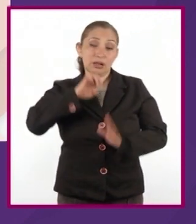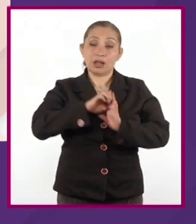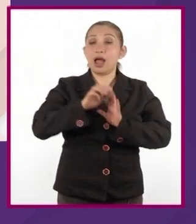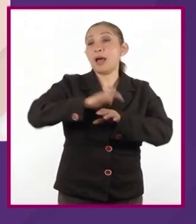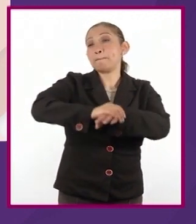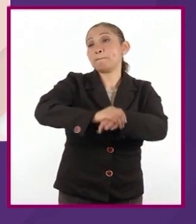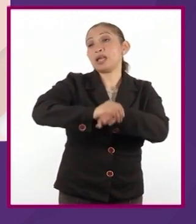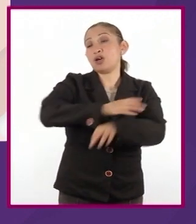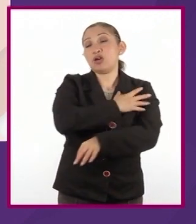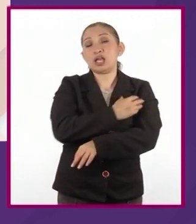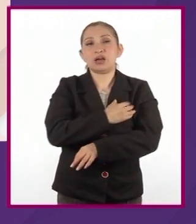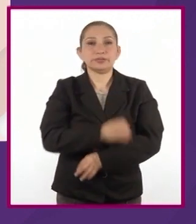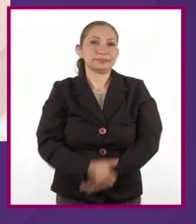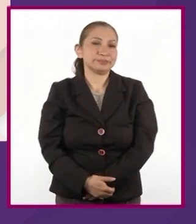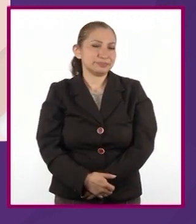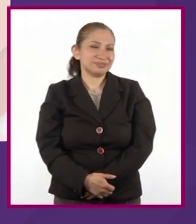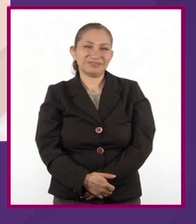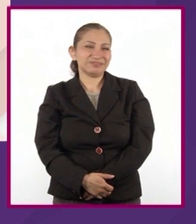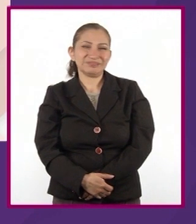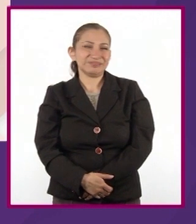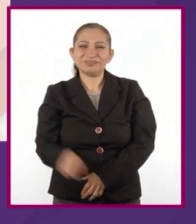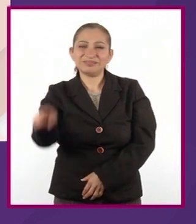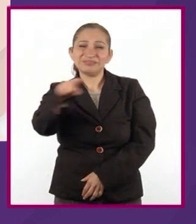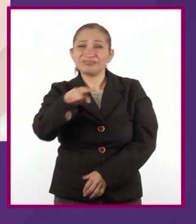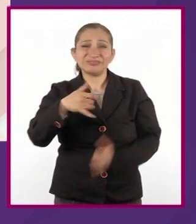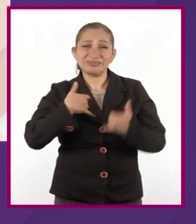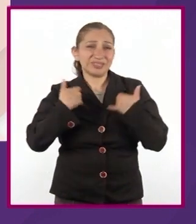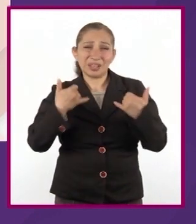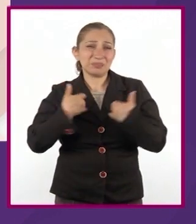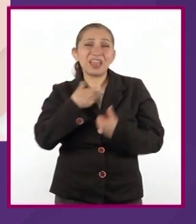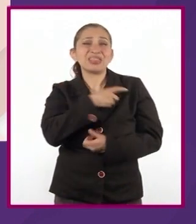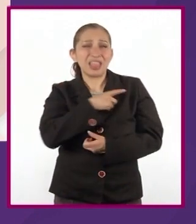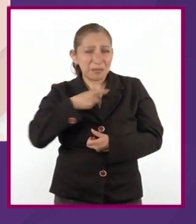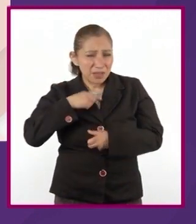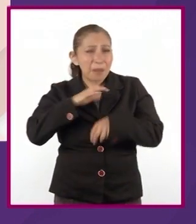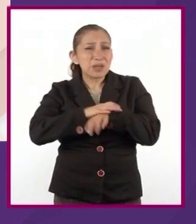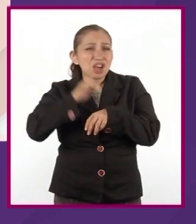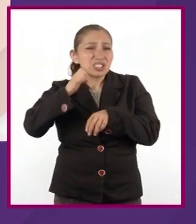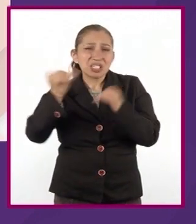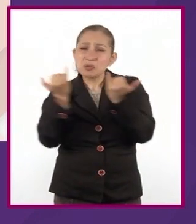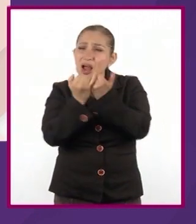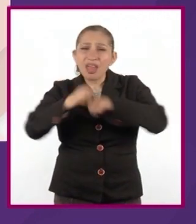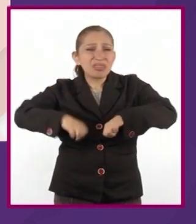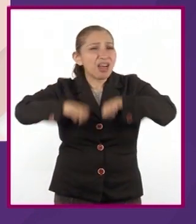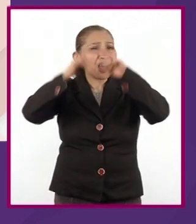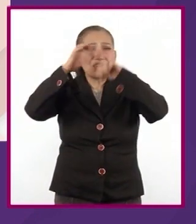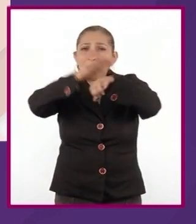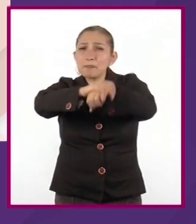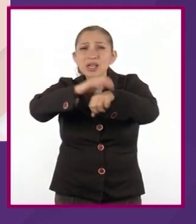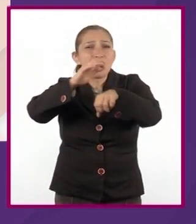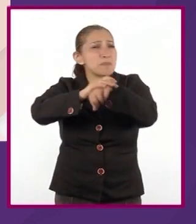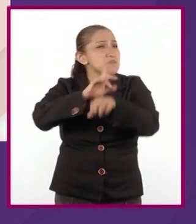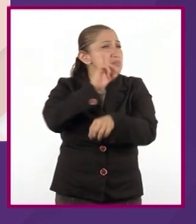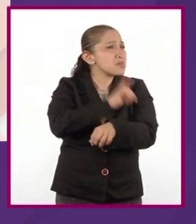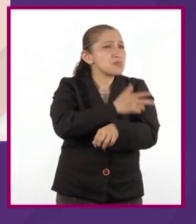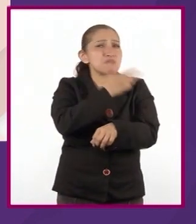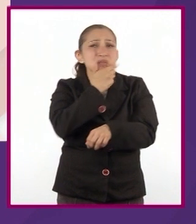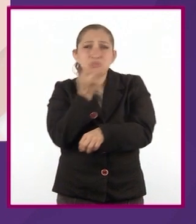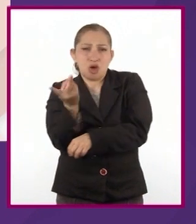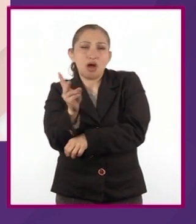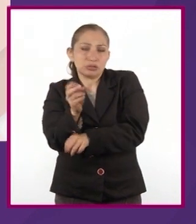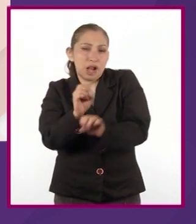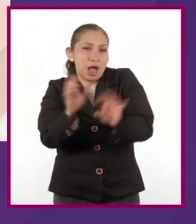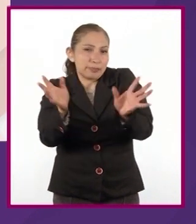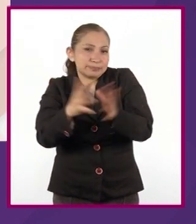amigo de sus hijos. Los chicos debéis tener amigos de vuestra edad, amigos y amigas, claro.